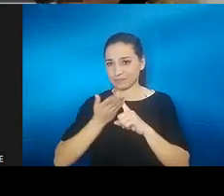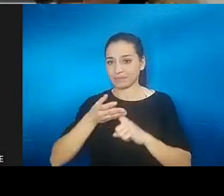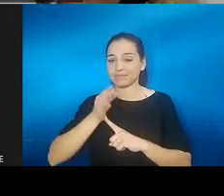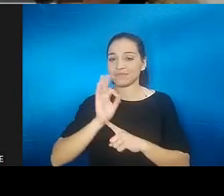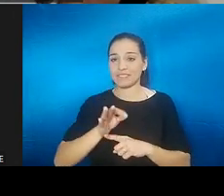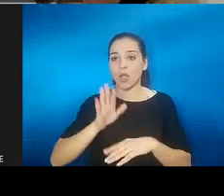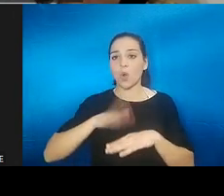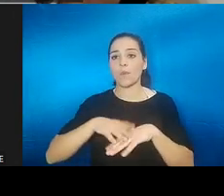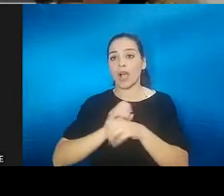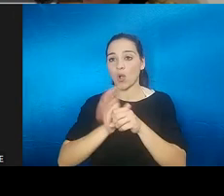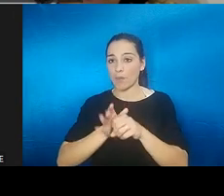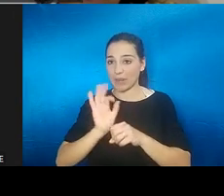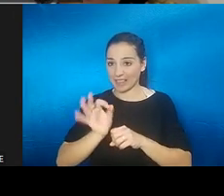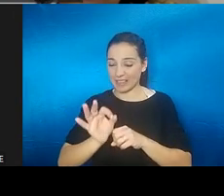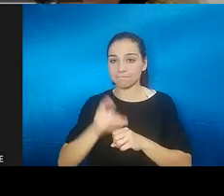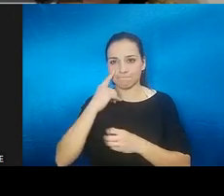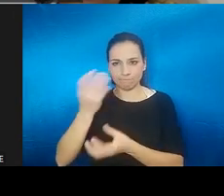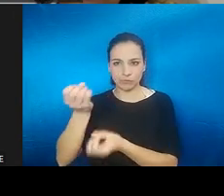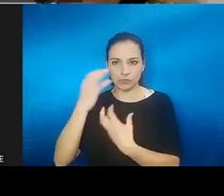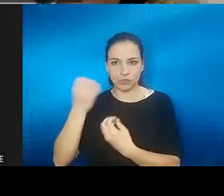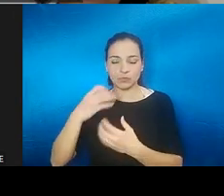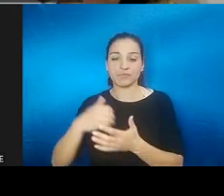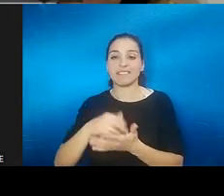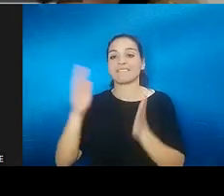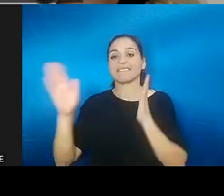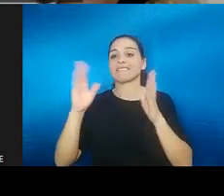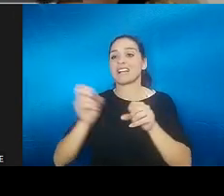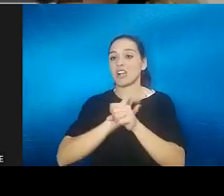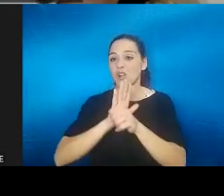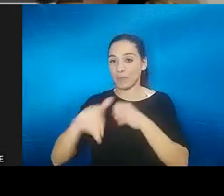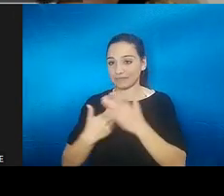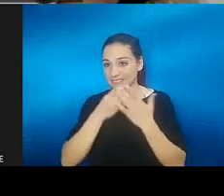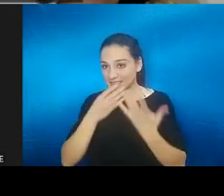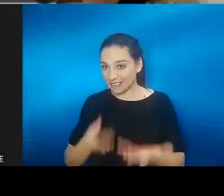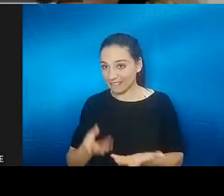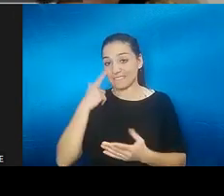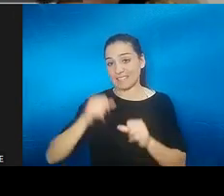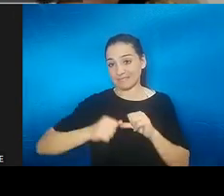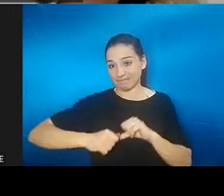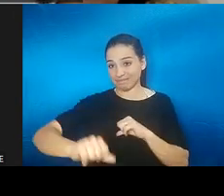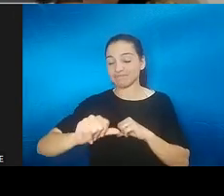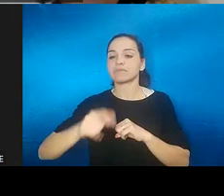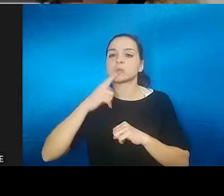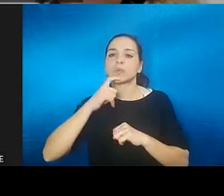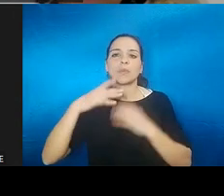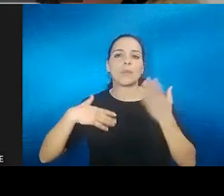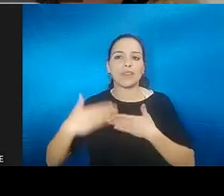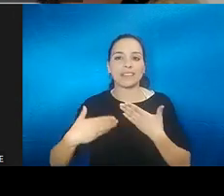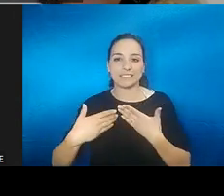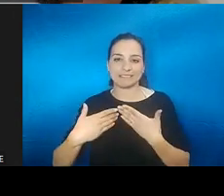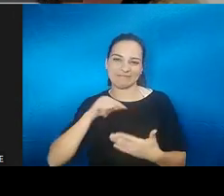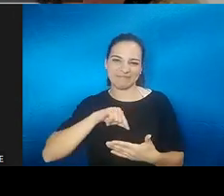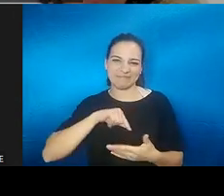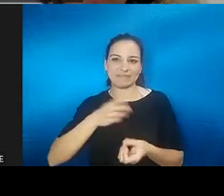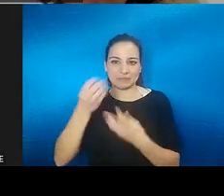COVID cuéntanos entiendo que lo tienes desde el COVID cómo te está afectando cómo lo llevas cuéntanoslo hola buenas tardes